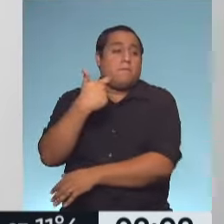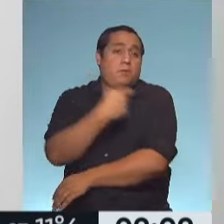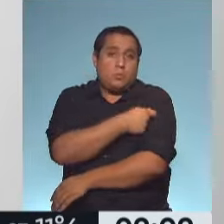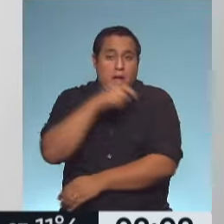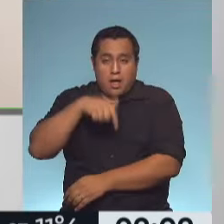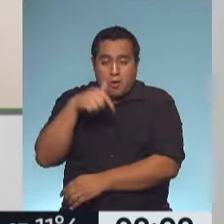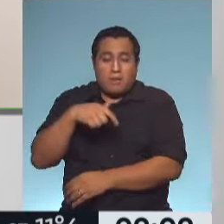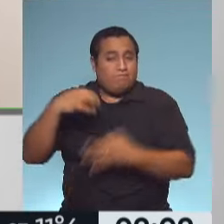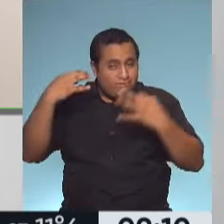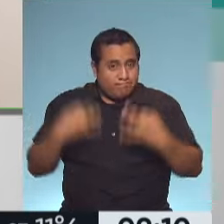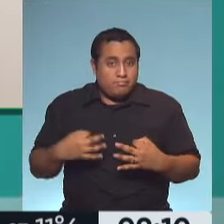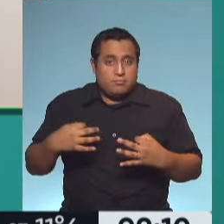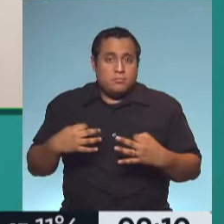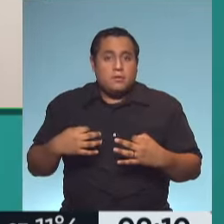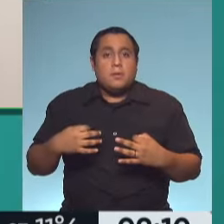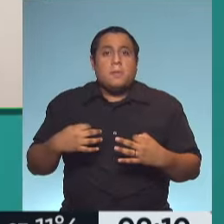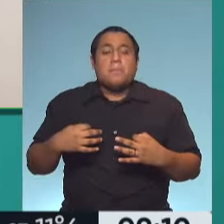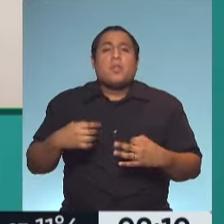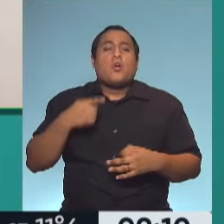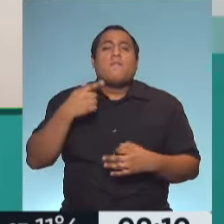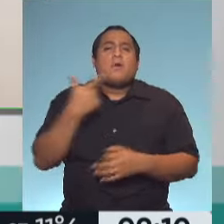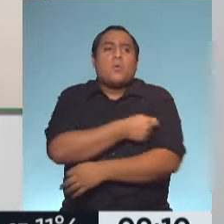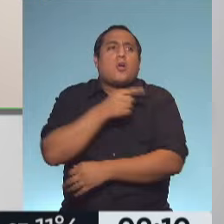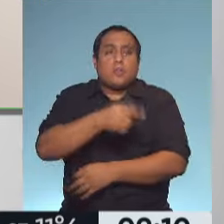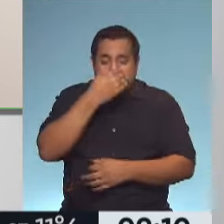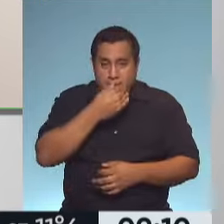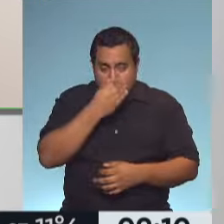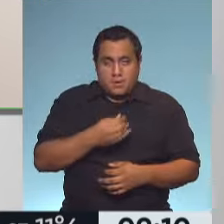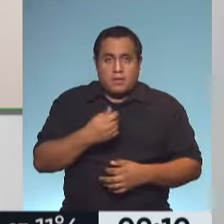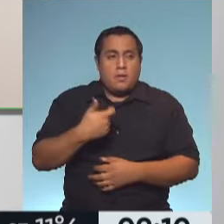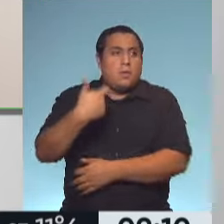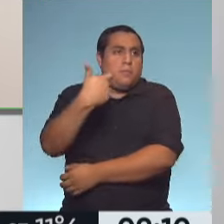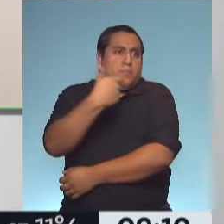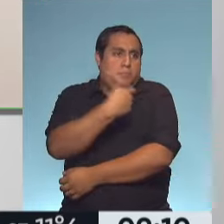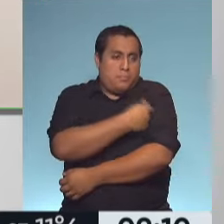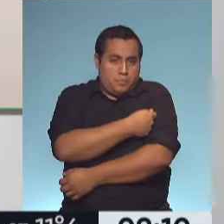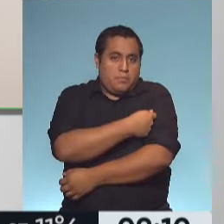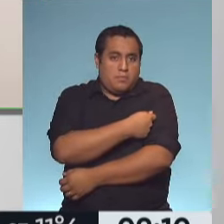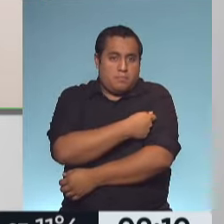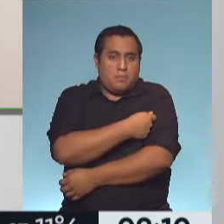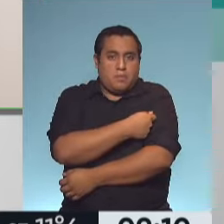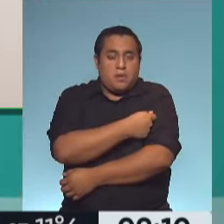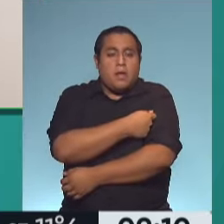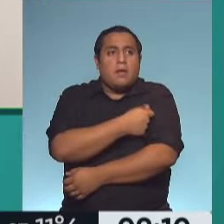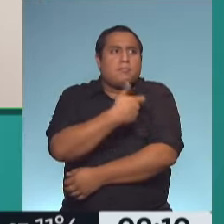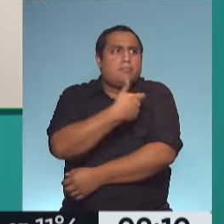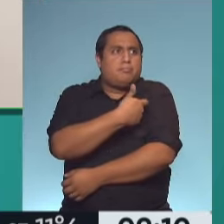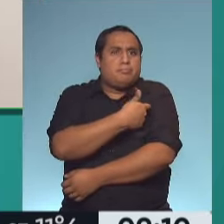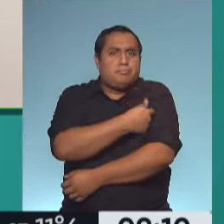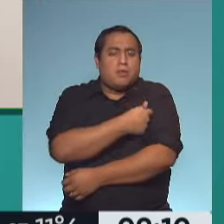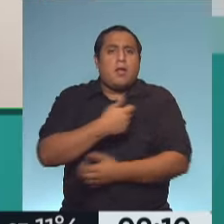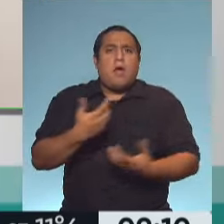época sería ideal, la vacuna antigripal dispara un fenómeno inflamatorio inmunológico que es realmente